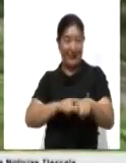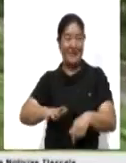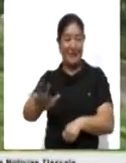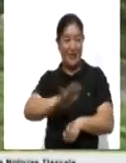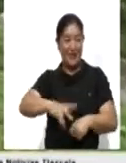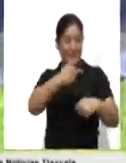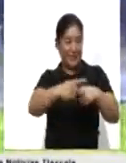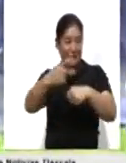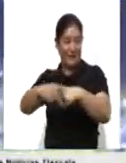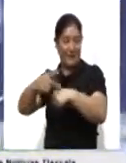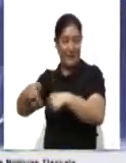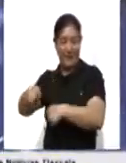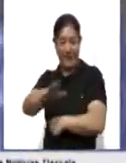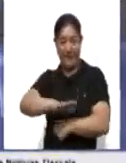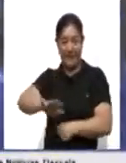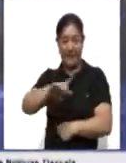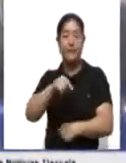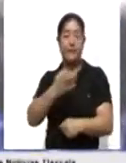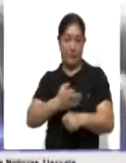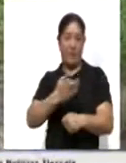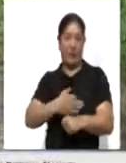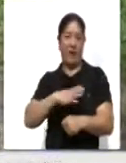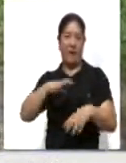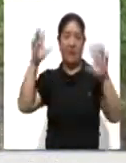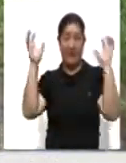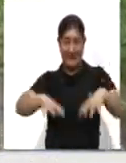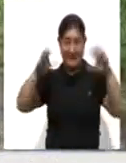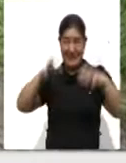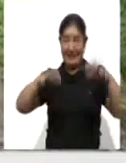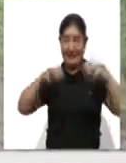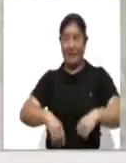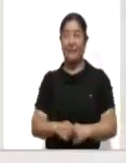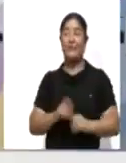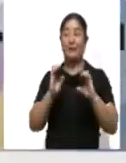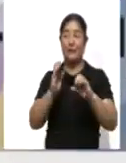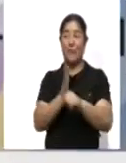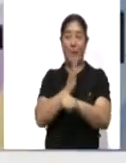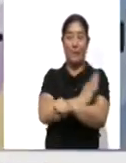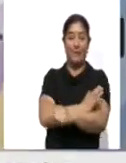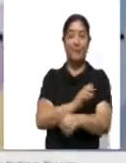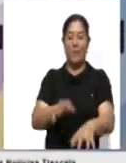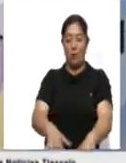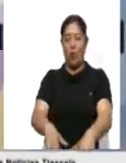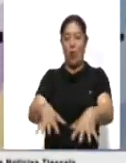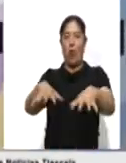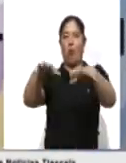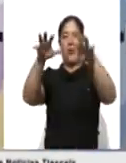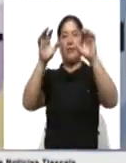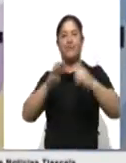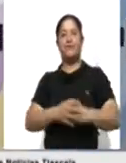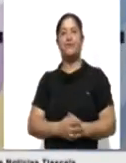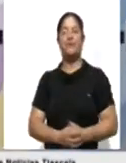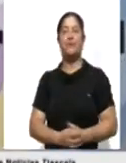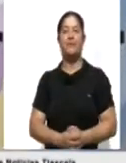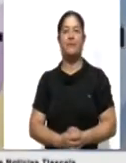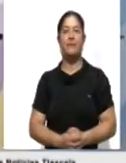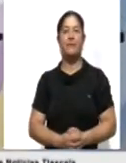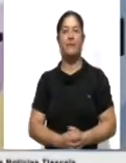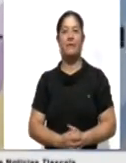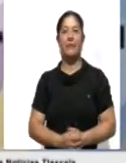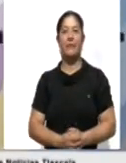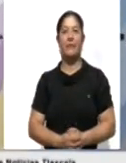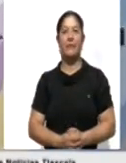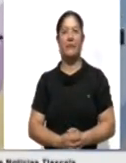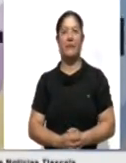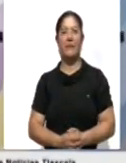riesgo en la comuna ante la presente temporada de lluvias para prevenir inundaciones. Las acciones se vienen realizando desde el mes de marzo,